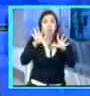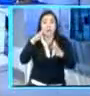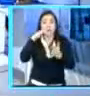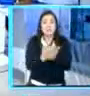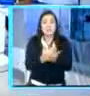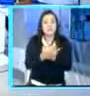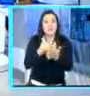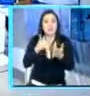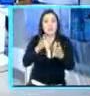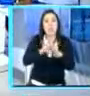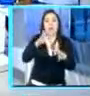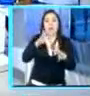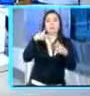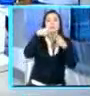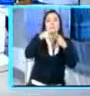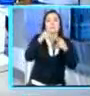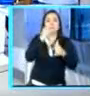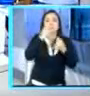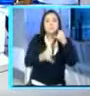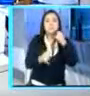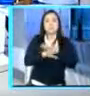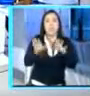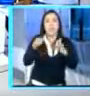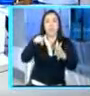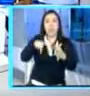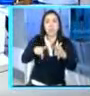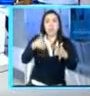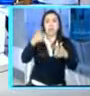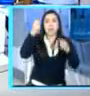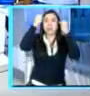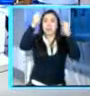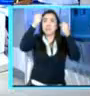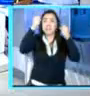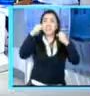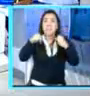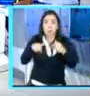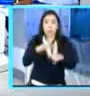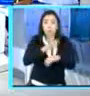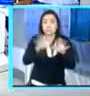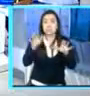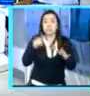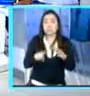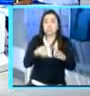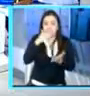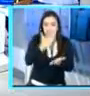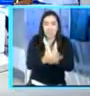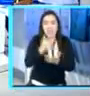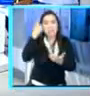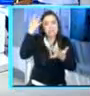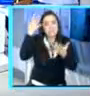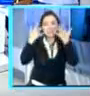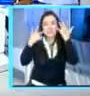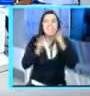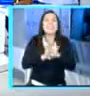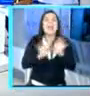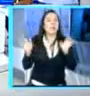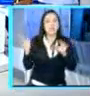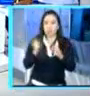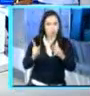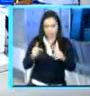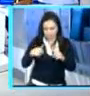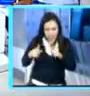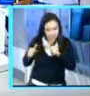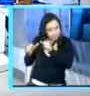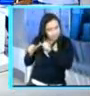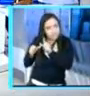vivir. Y ahí me referiría entonces con nuestro especialista, Nicolás. Nicolás, económicamente el país ha estado, dicen